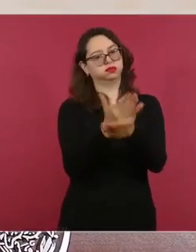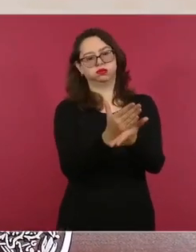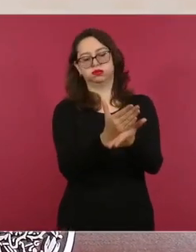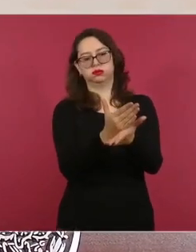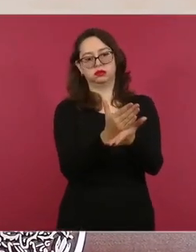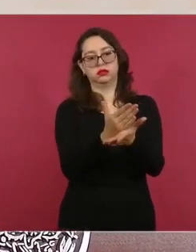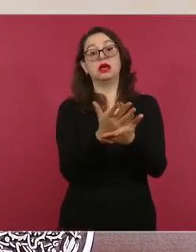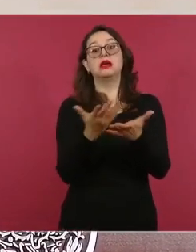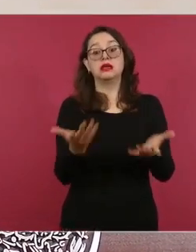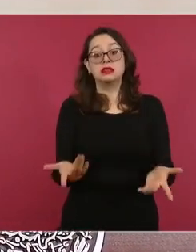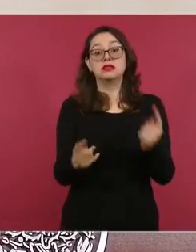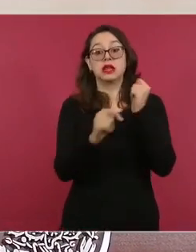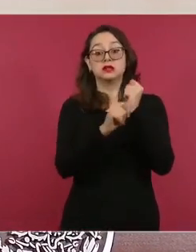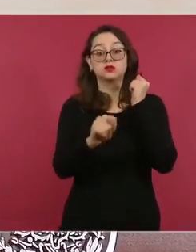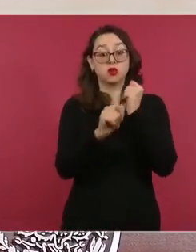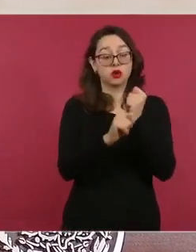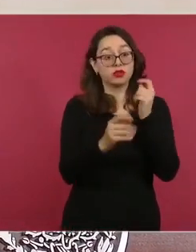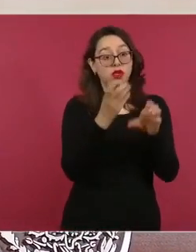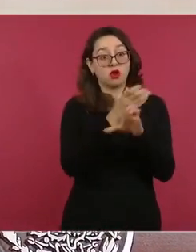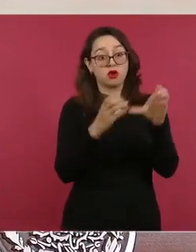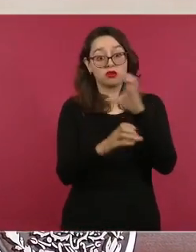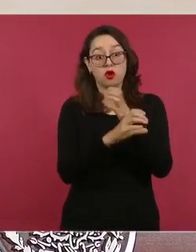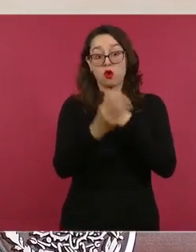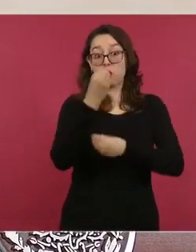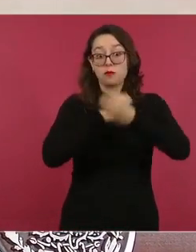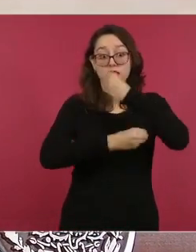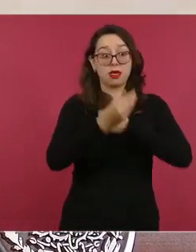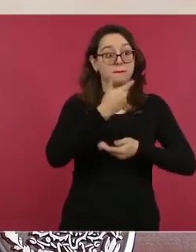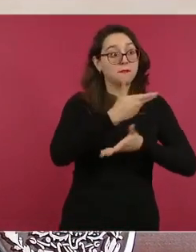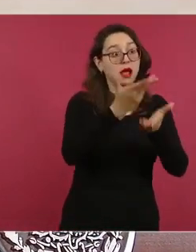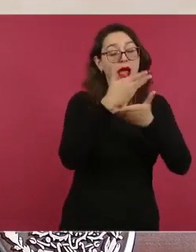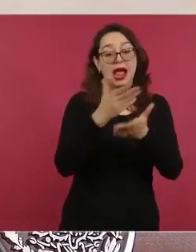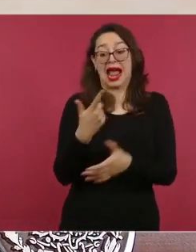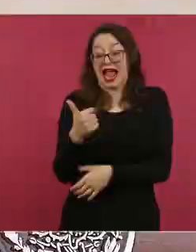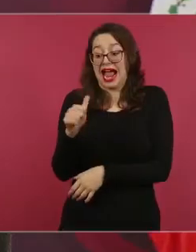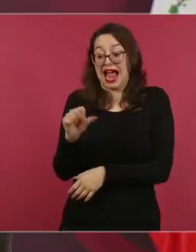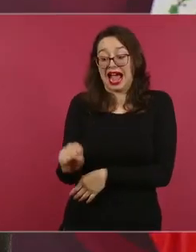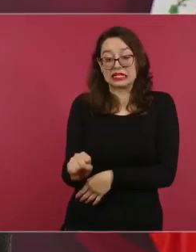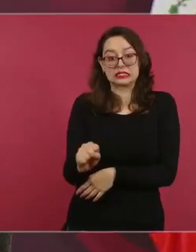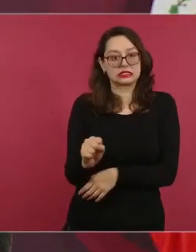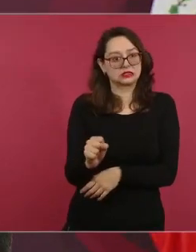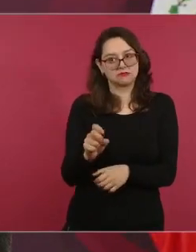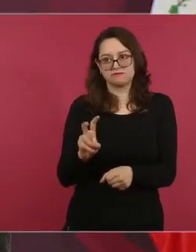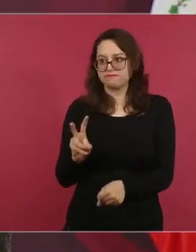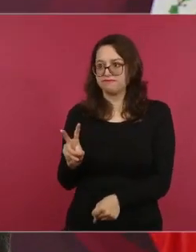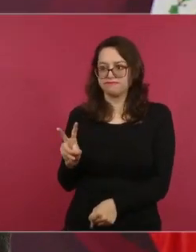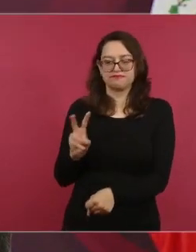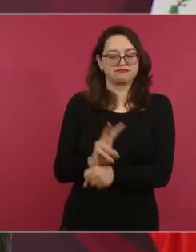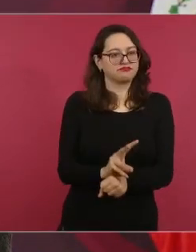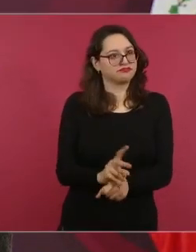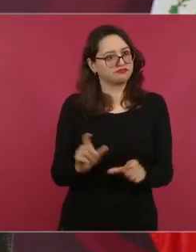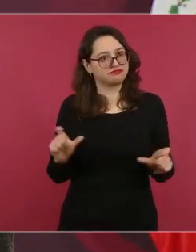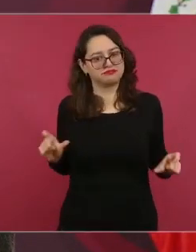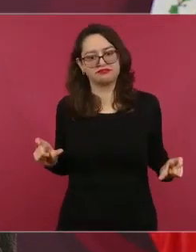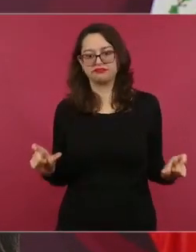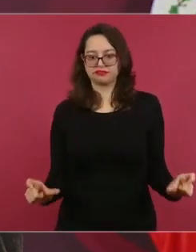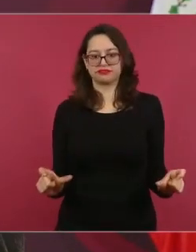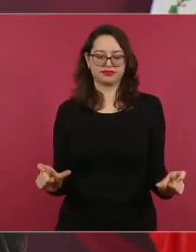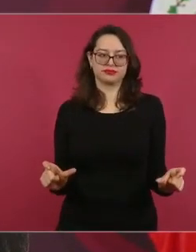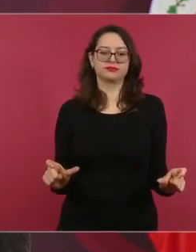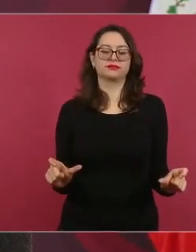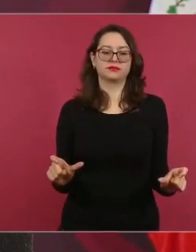transporte de mercancías, en la distribución de gas, para lograr lo más pronto posible